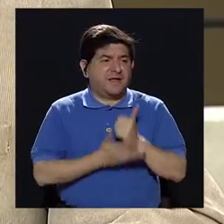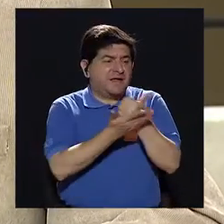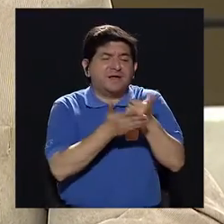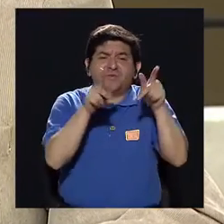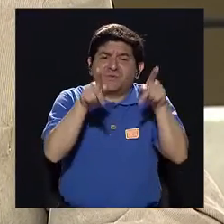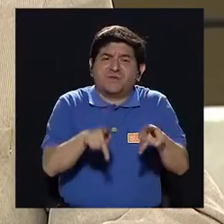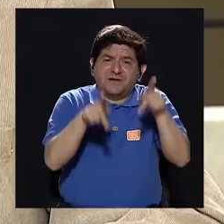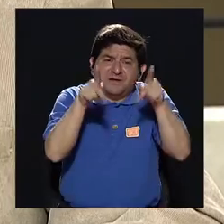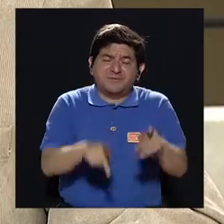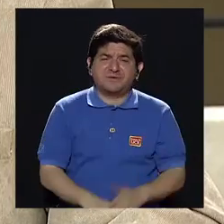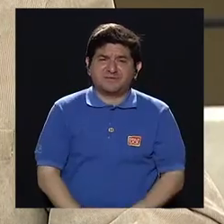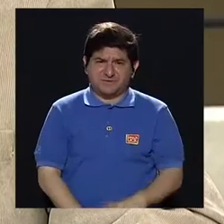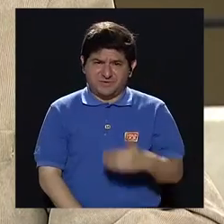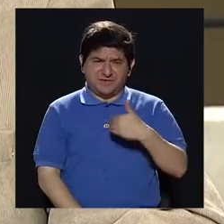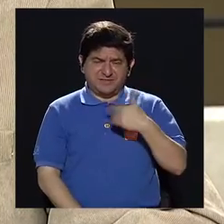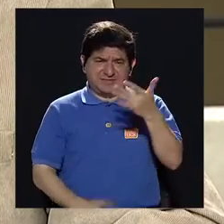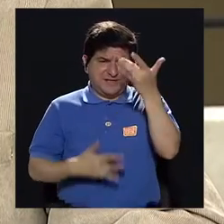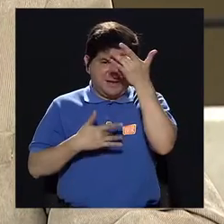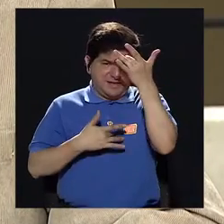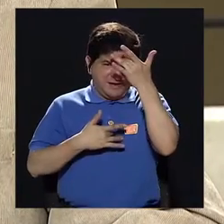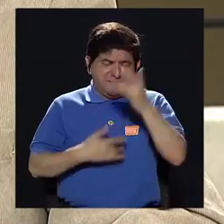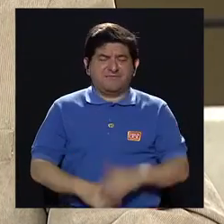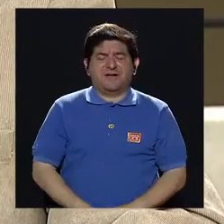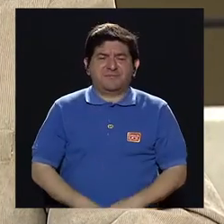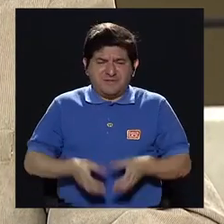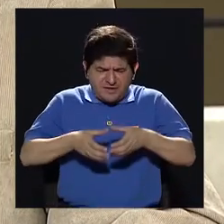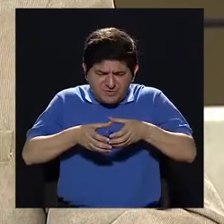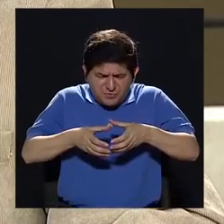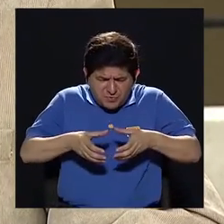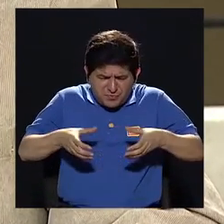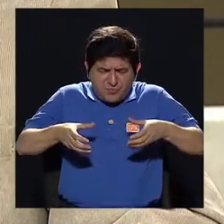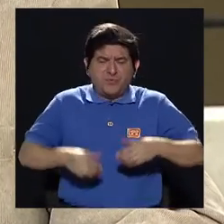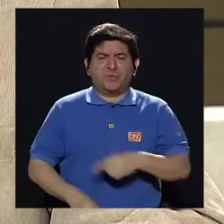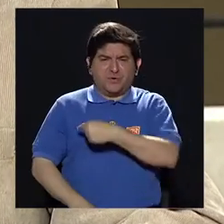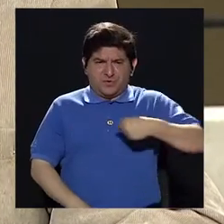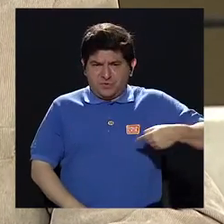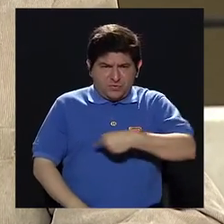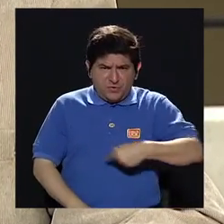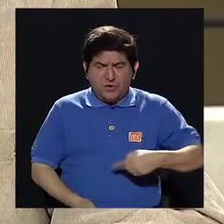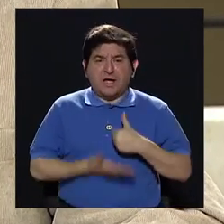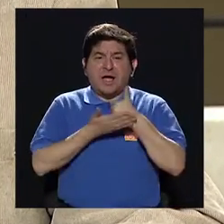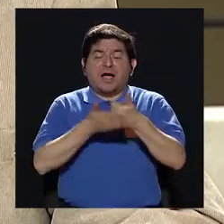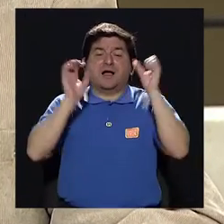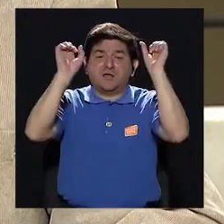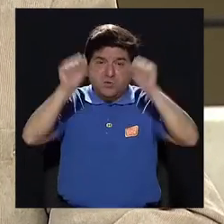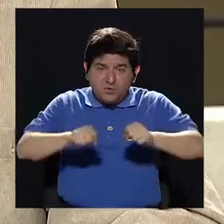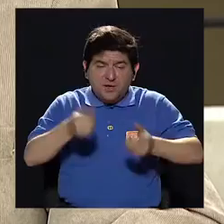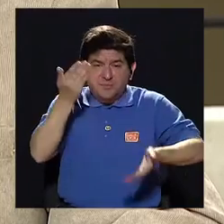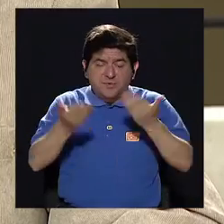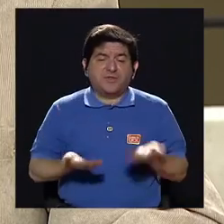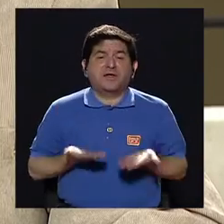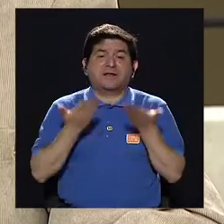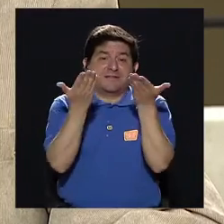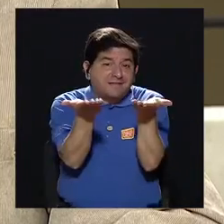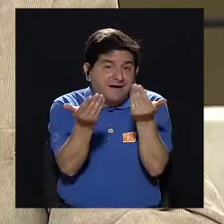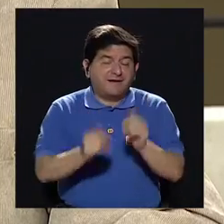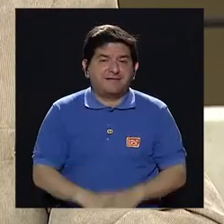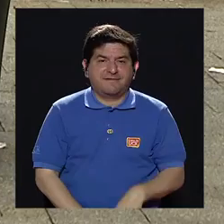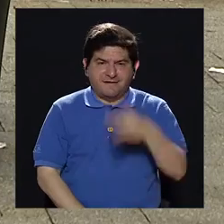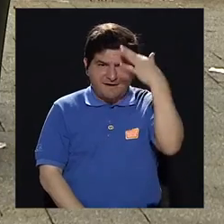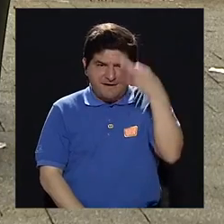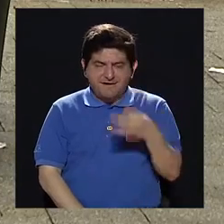ayudar a las personas que padecen de enfermedad inflamatoria intestinal? ¿Hay algún tipo de ayuda que uno pueda ofrecerles?